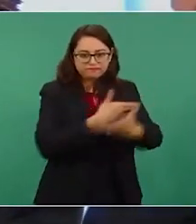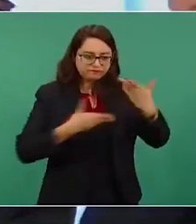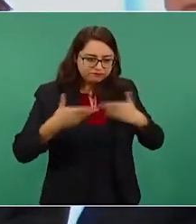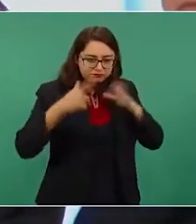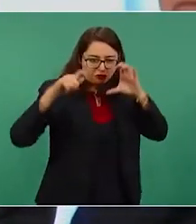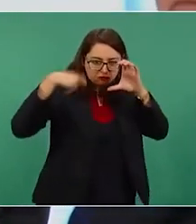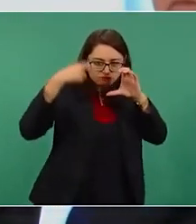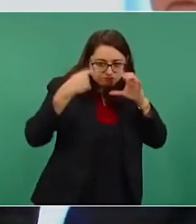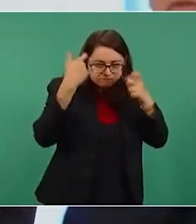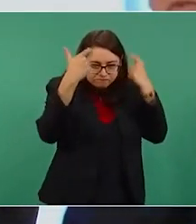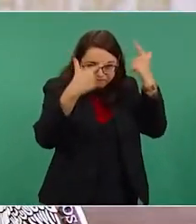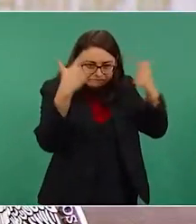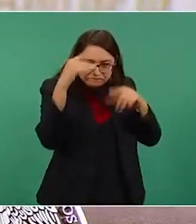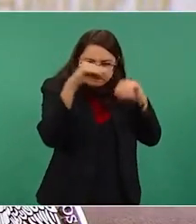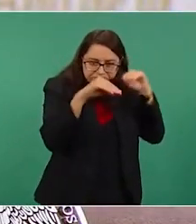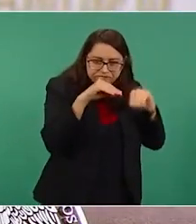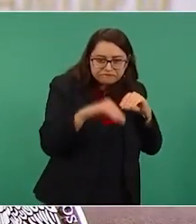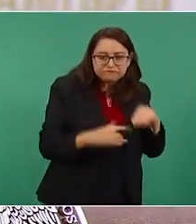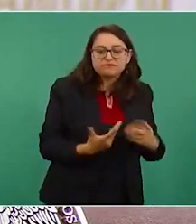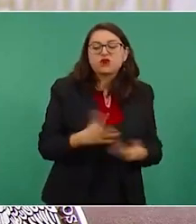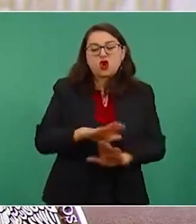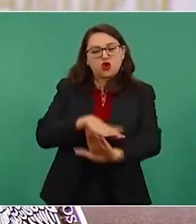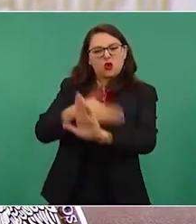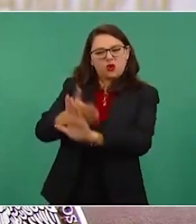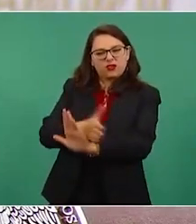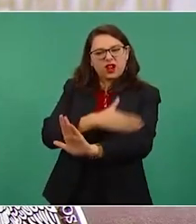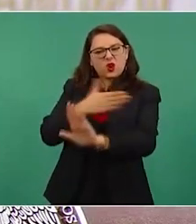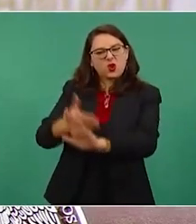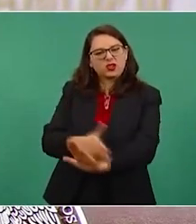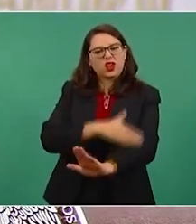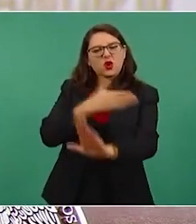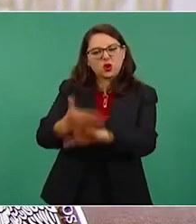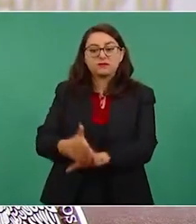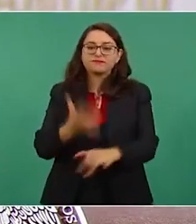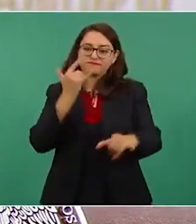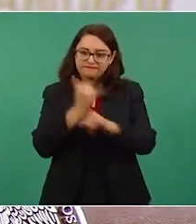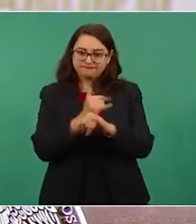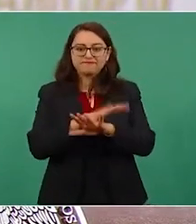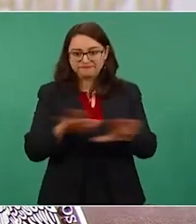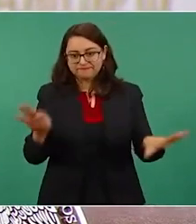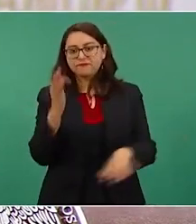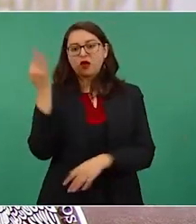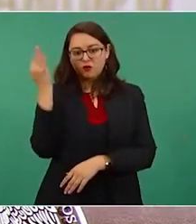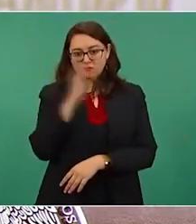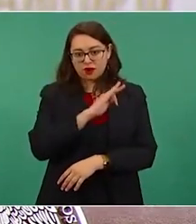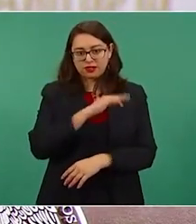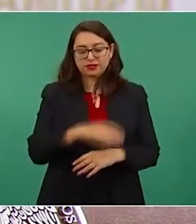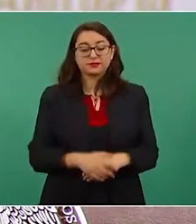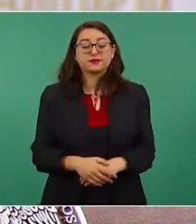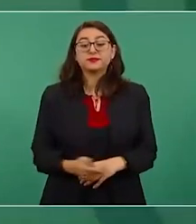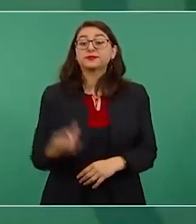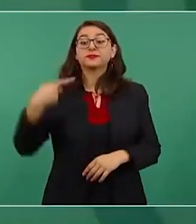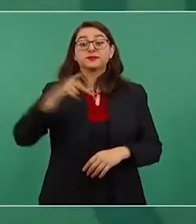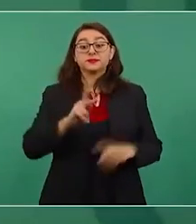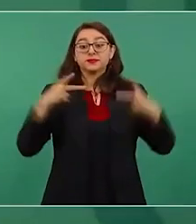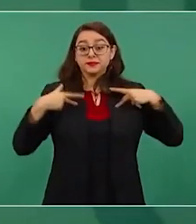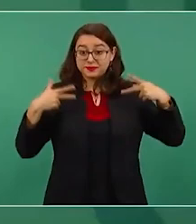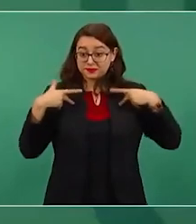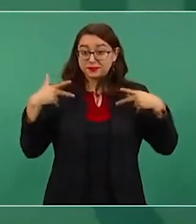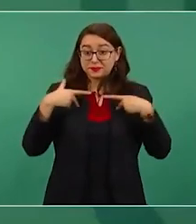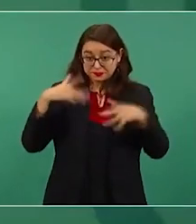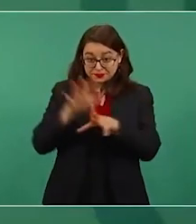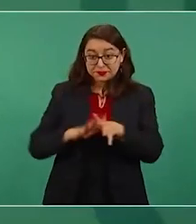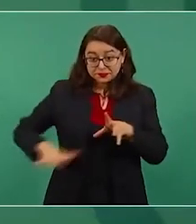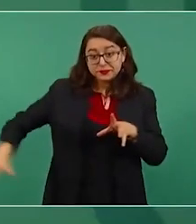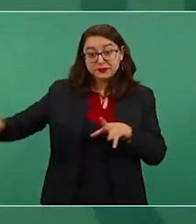con la idea de manchar poco a poco el prestigio del gobierno con información falsa. Pero ya la gente no se deja llevar por esas